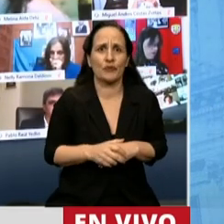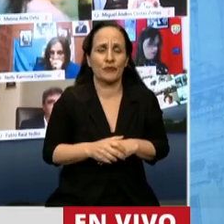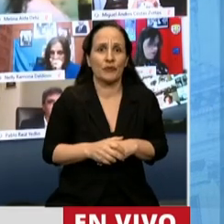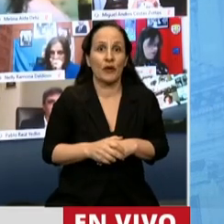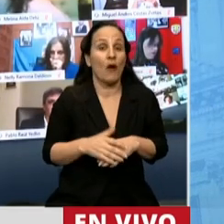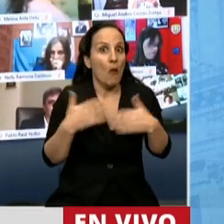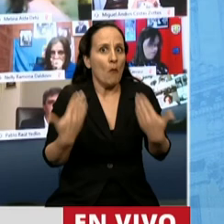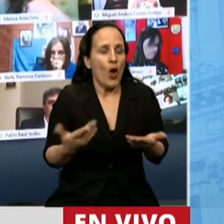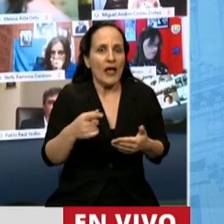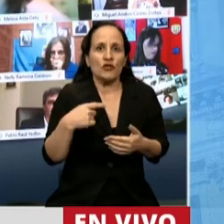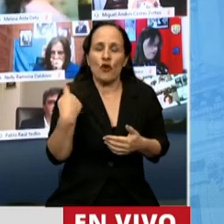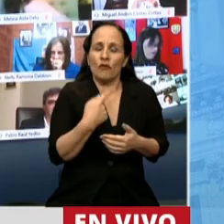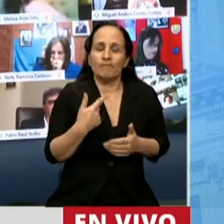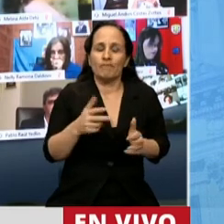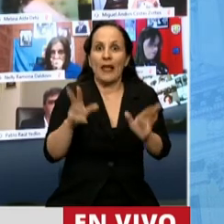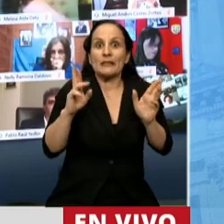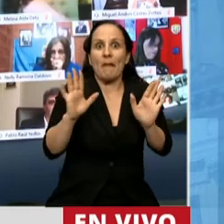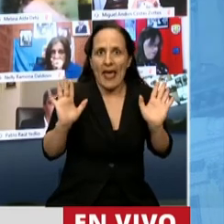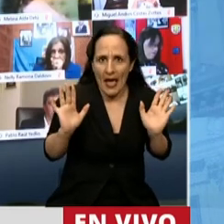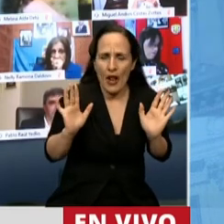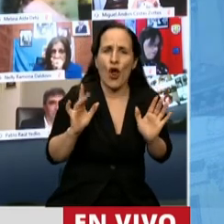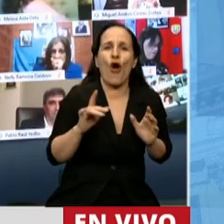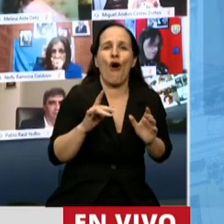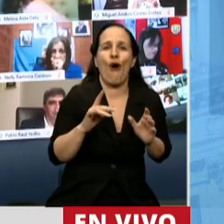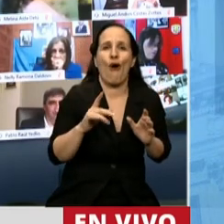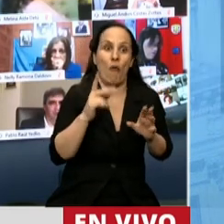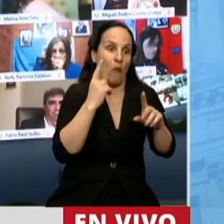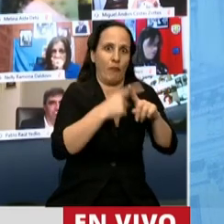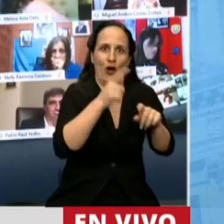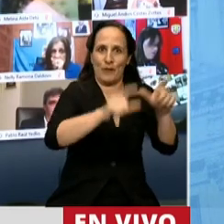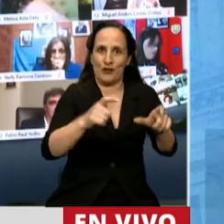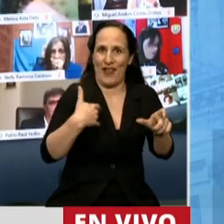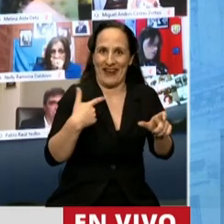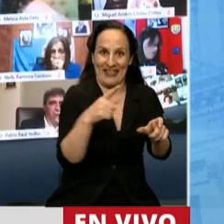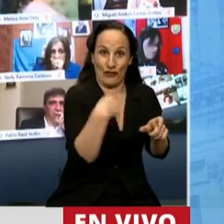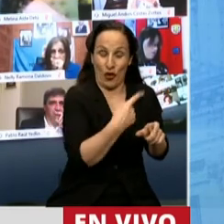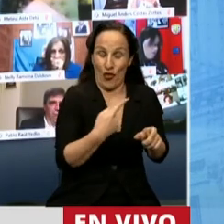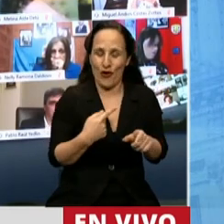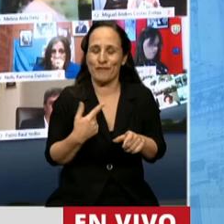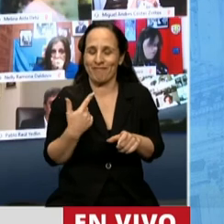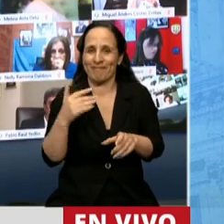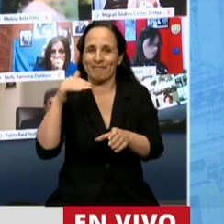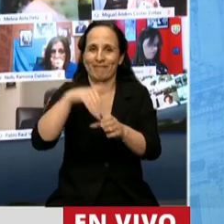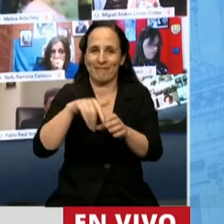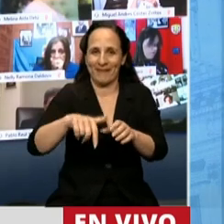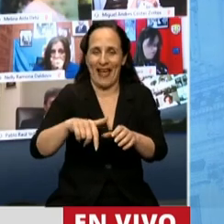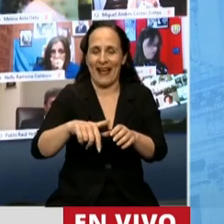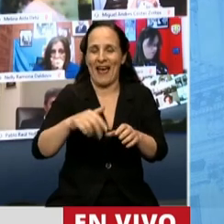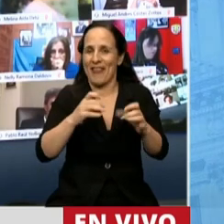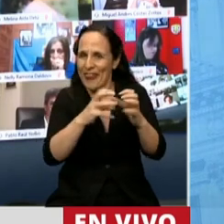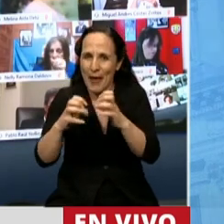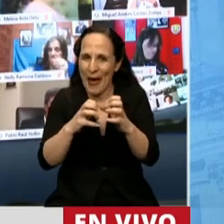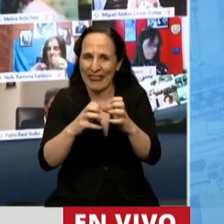espero, por todos los argentinos, poder en este recinto, pronto, poder discutir